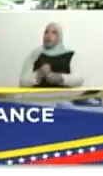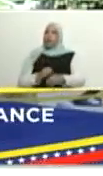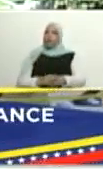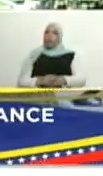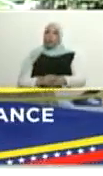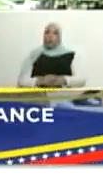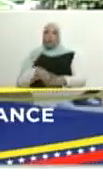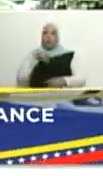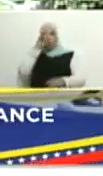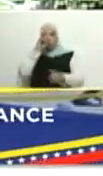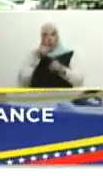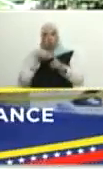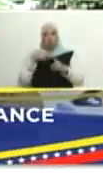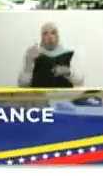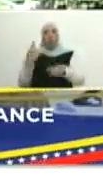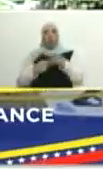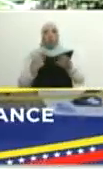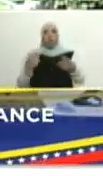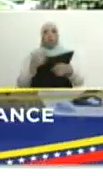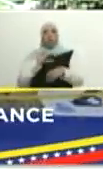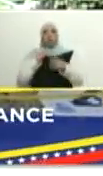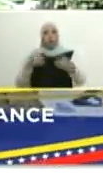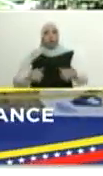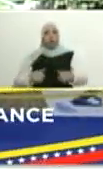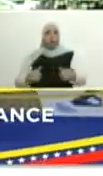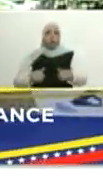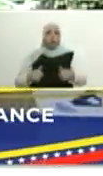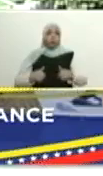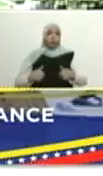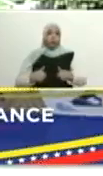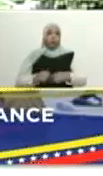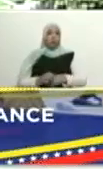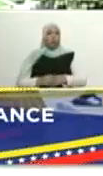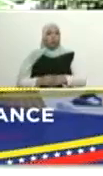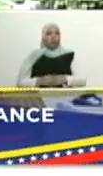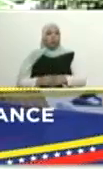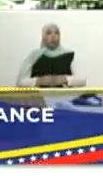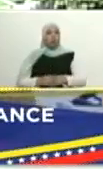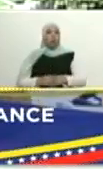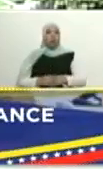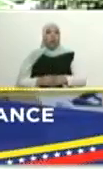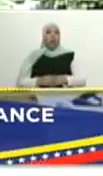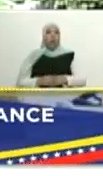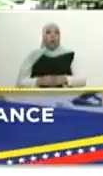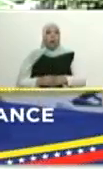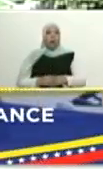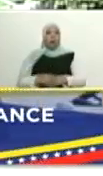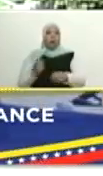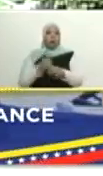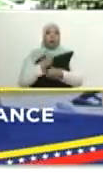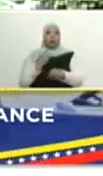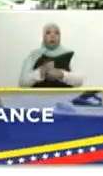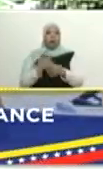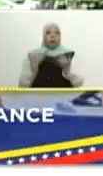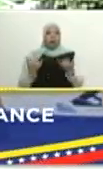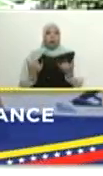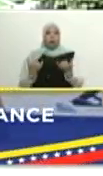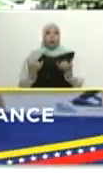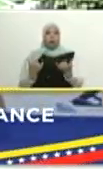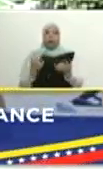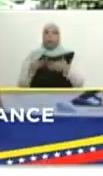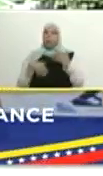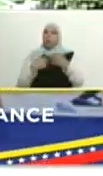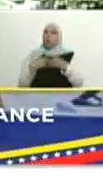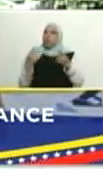proyectando, insuflando fuerza, promoviendo la democratización de las inversiones, que llegue la